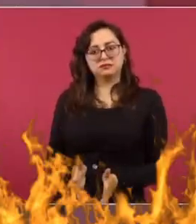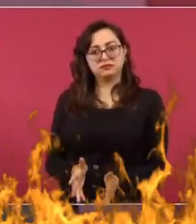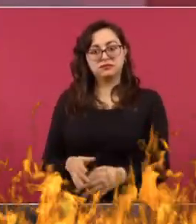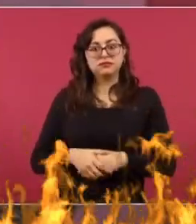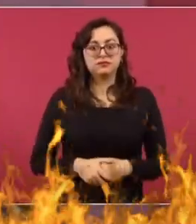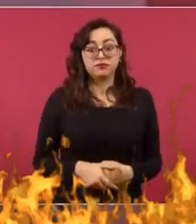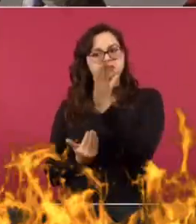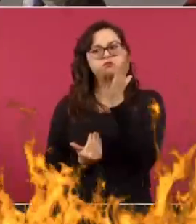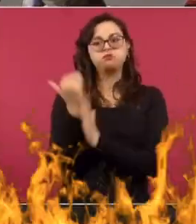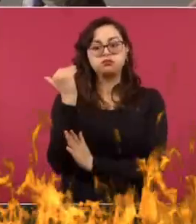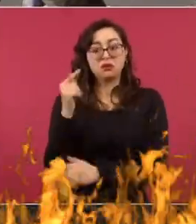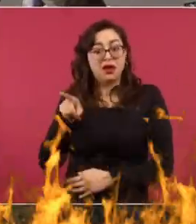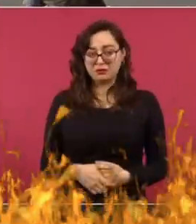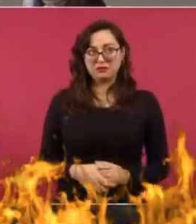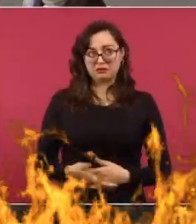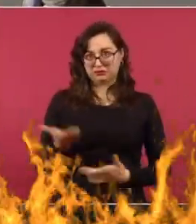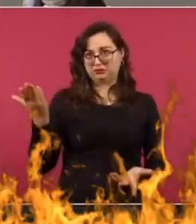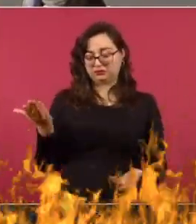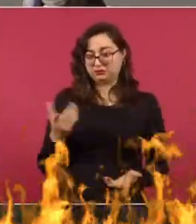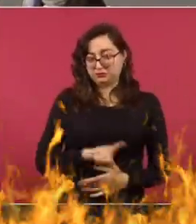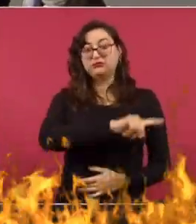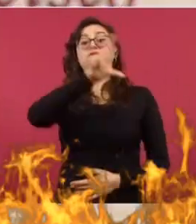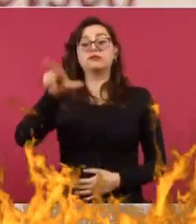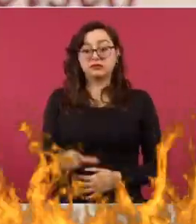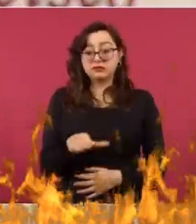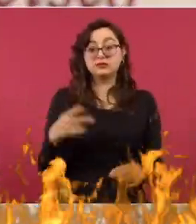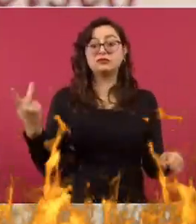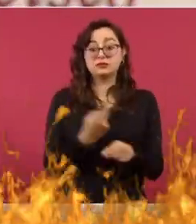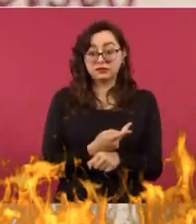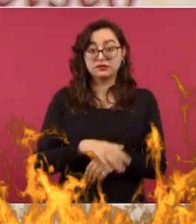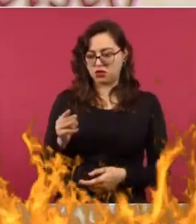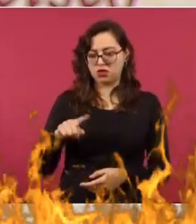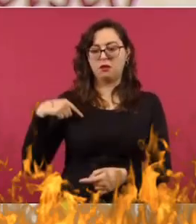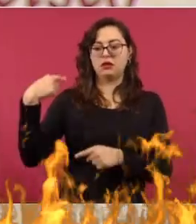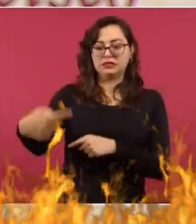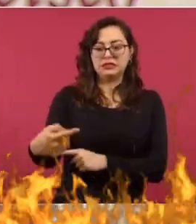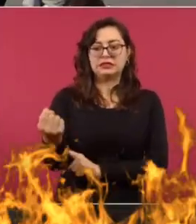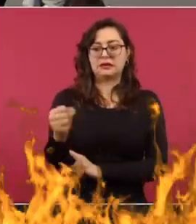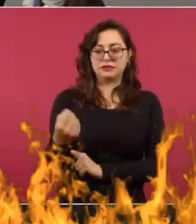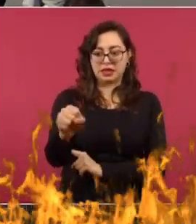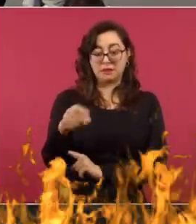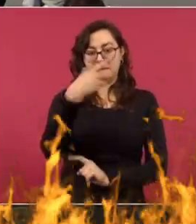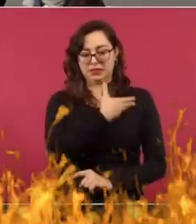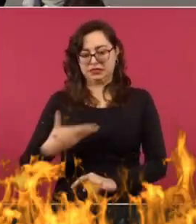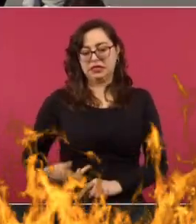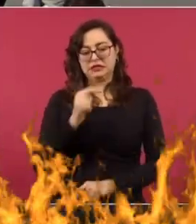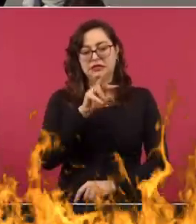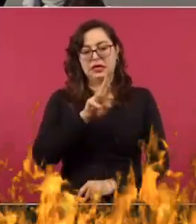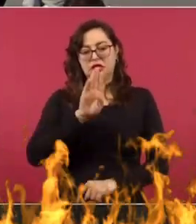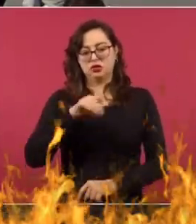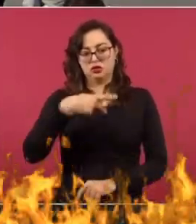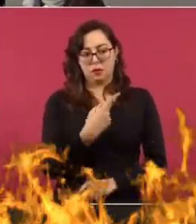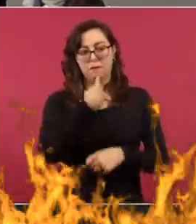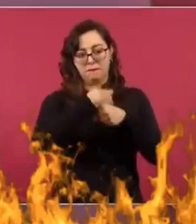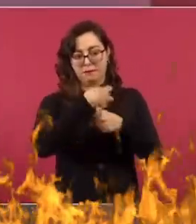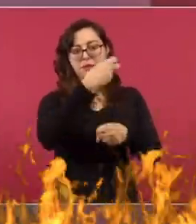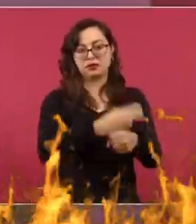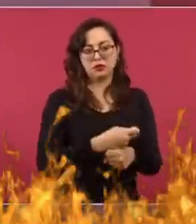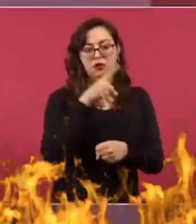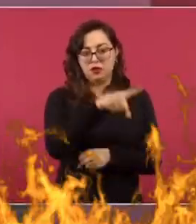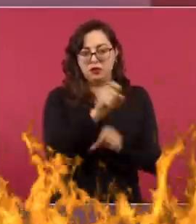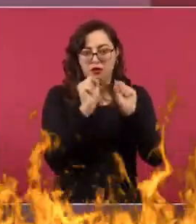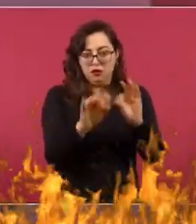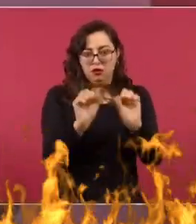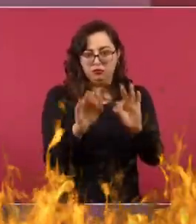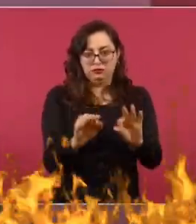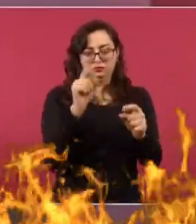Caso contrario, les vamos a imponer a rencetar. Esto fue en mayo. Después hubo una reunión en Washington en septiembre. El presidente Trump invitó a su despacho. Estaban allí el director del CBP,